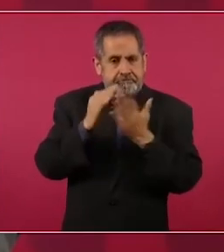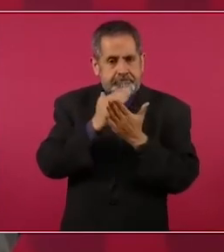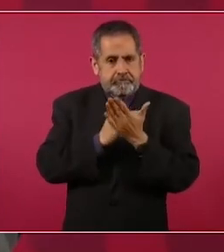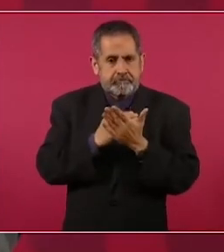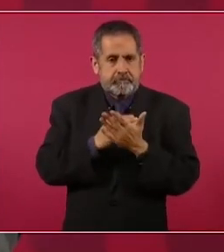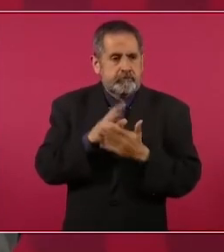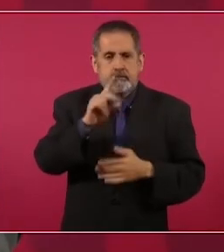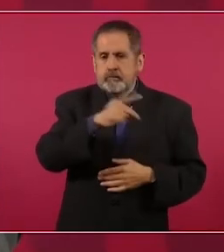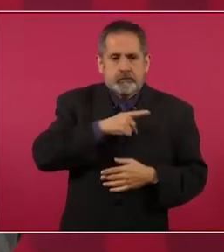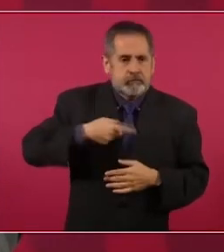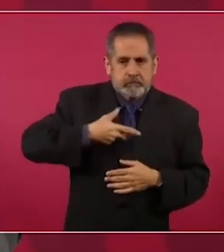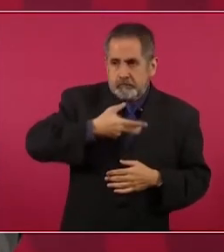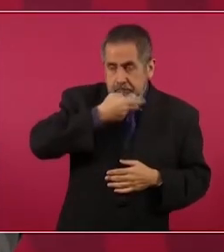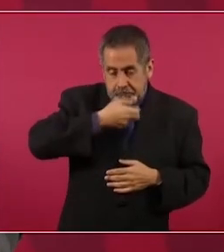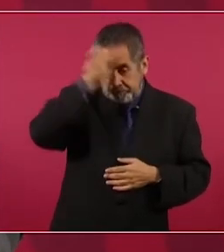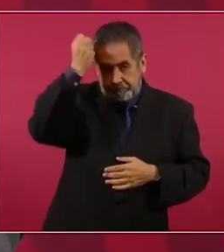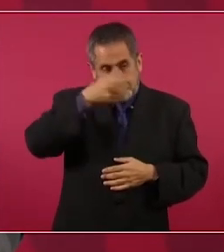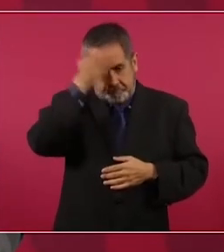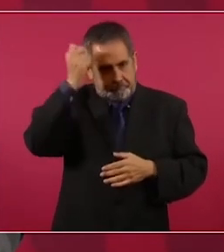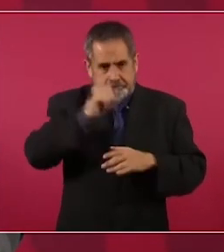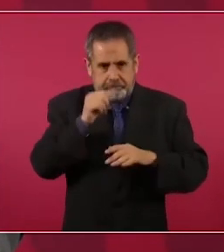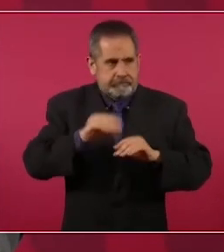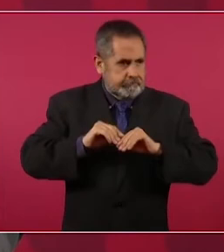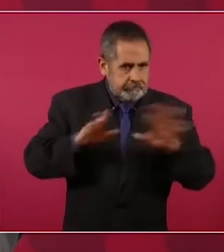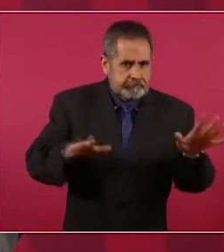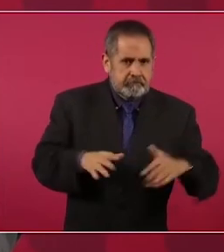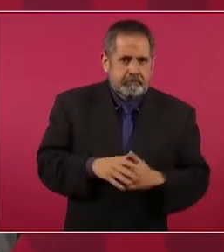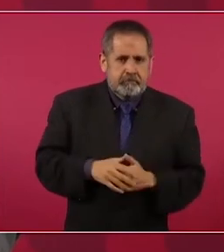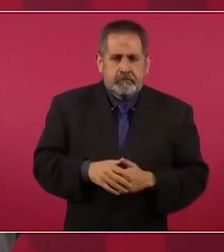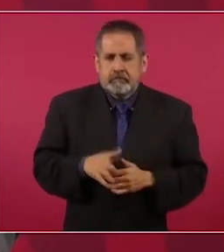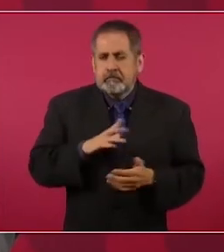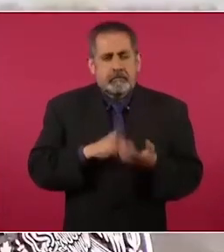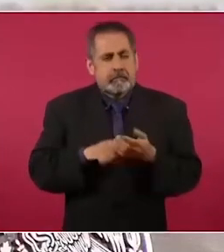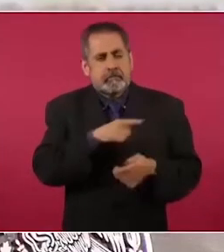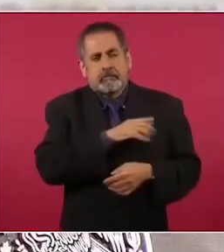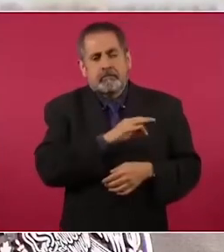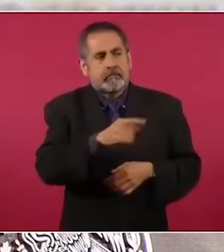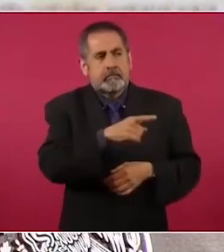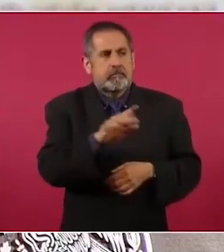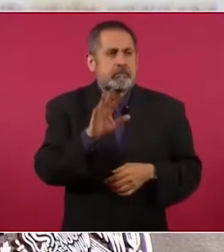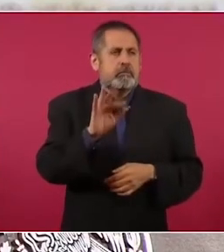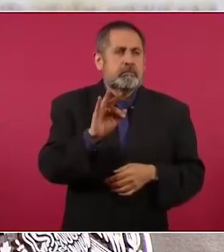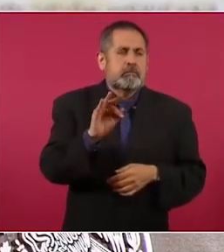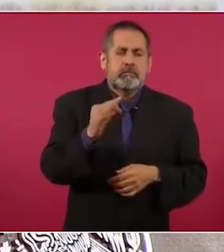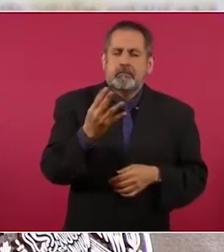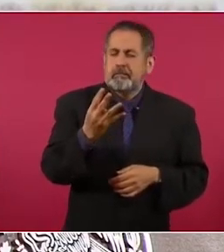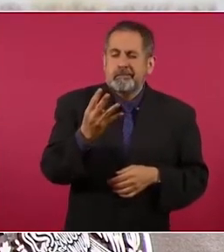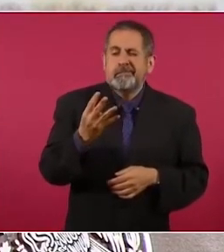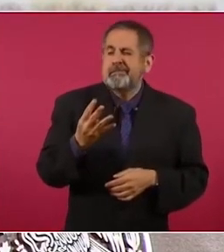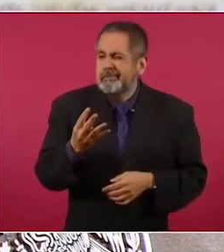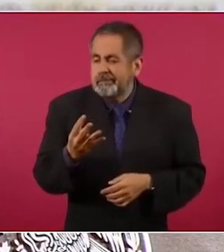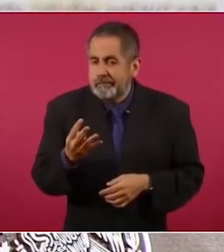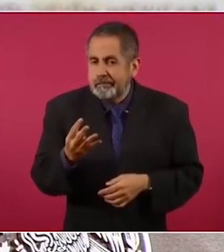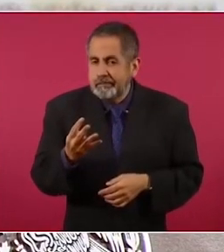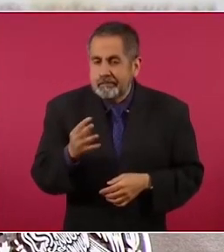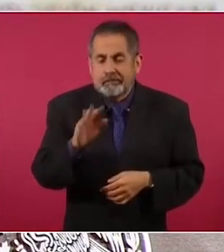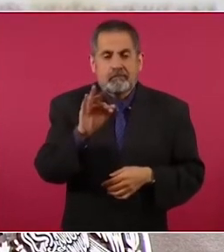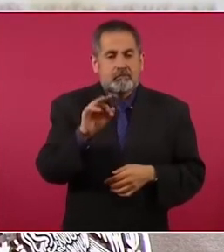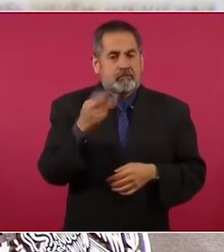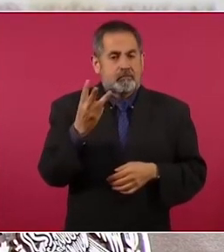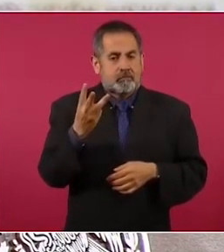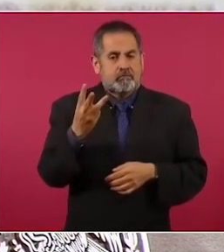debe de haber tapados, que hay como 44, 43